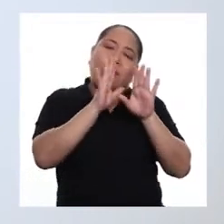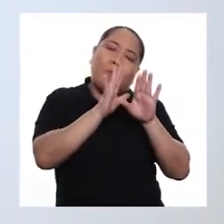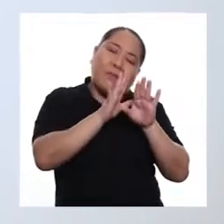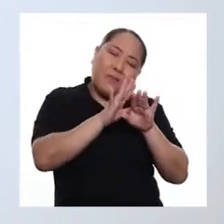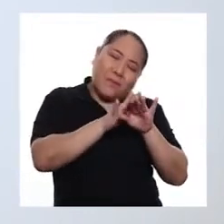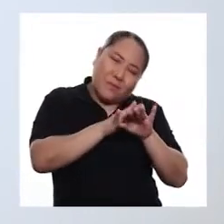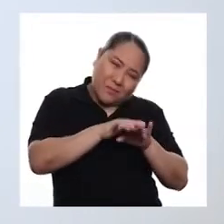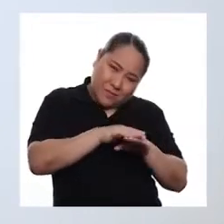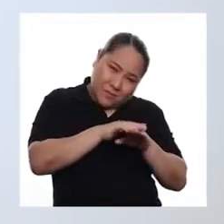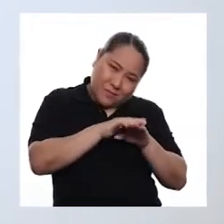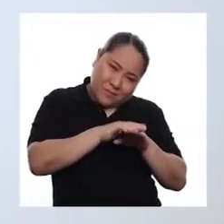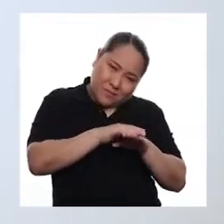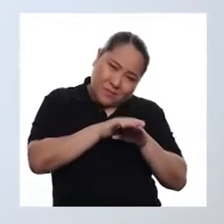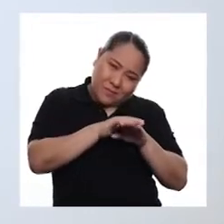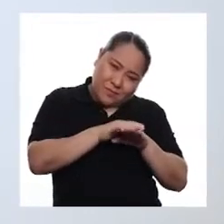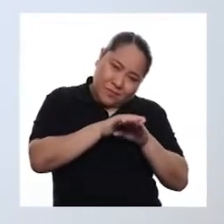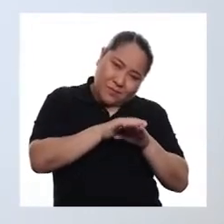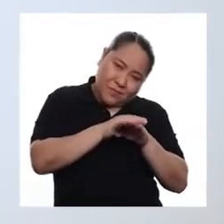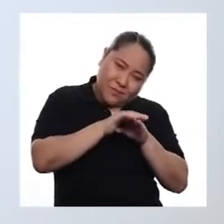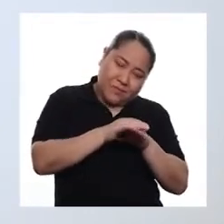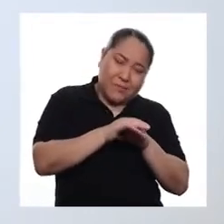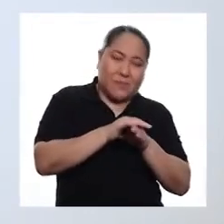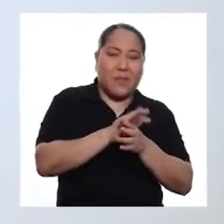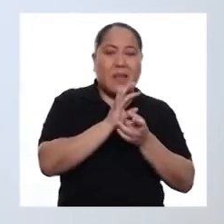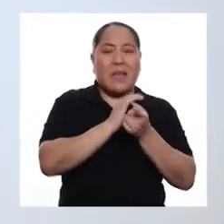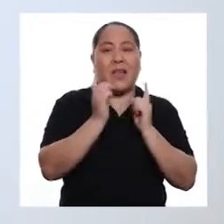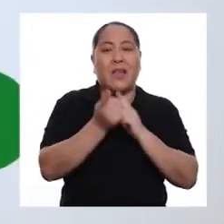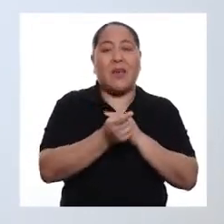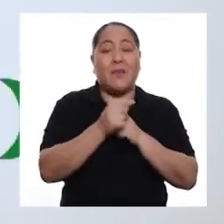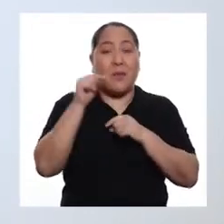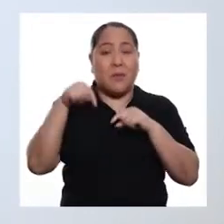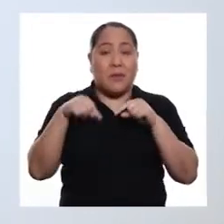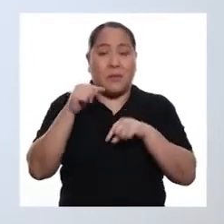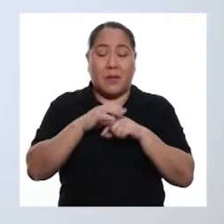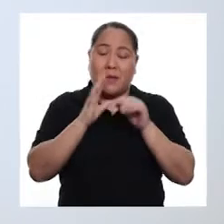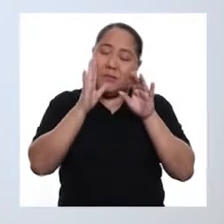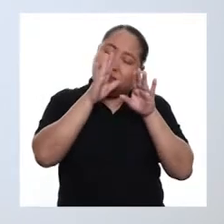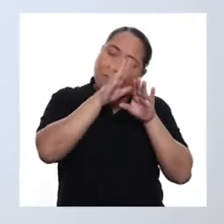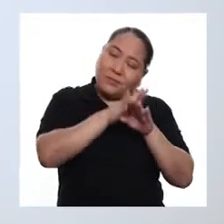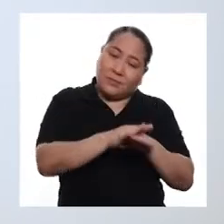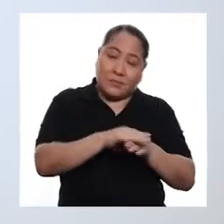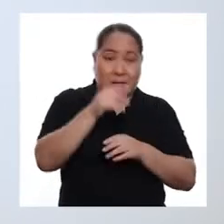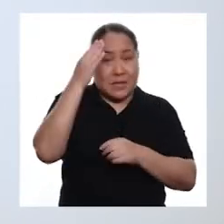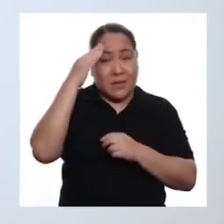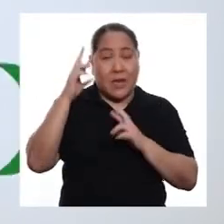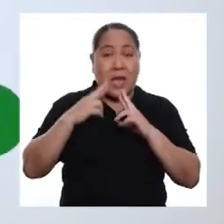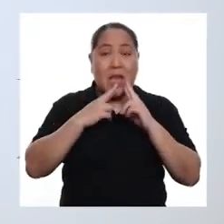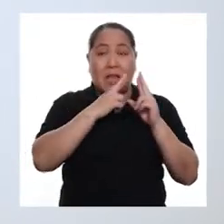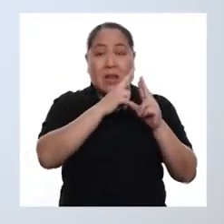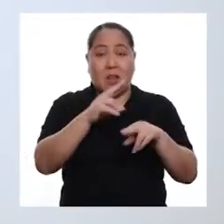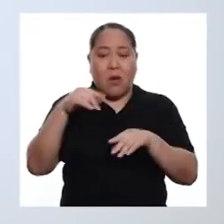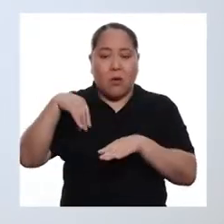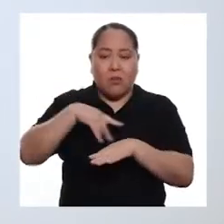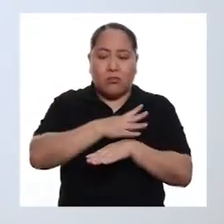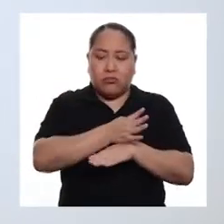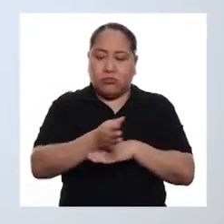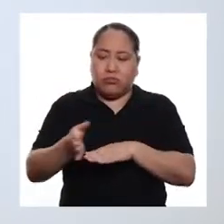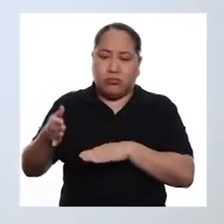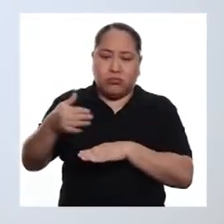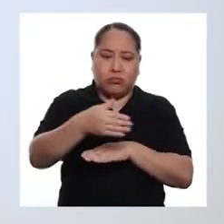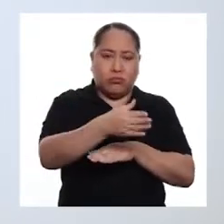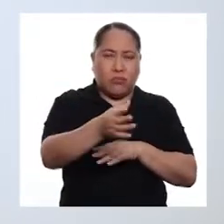Pausado. Lento. Eso llegamos al mar. Cambiamos de pierna. ¿Sabían que los ríos recorren